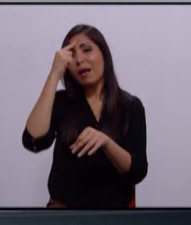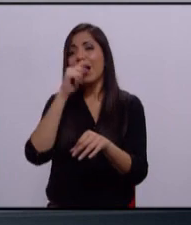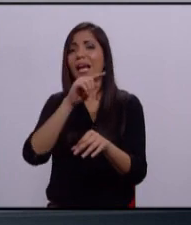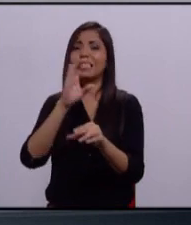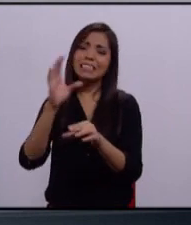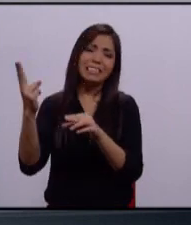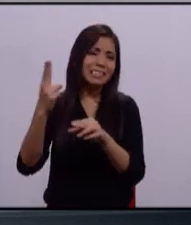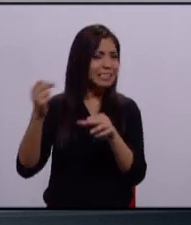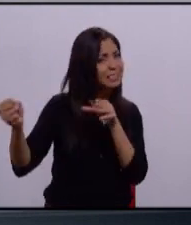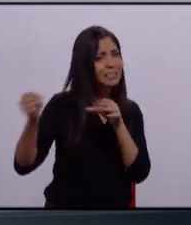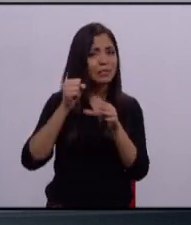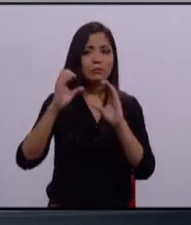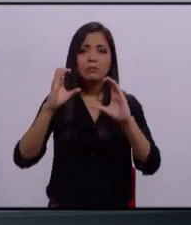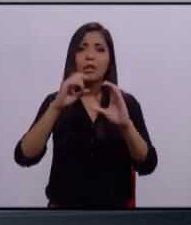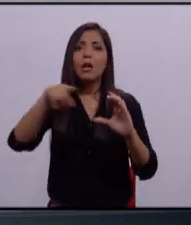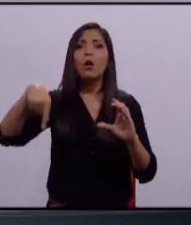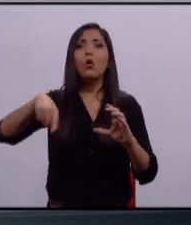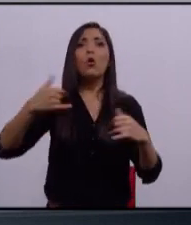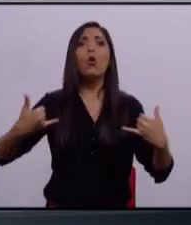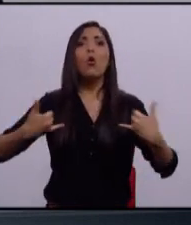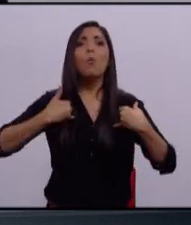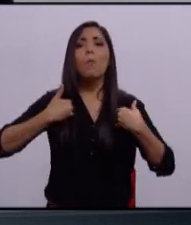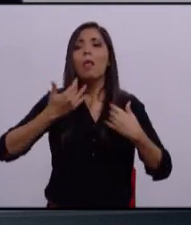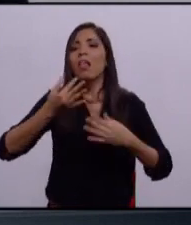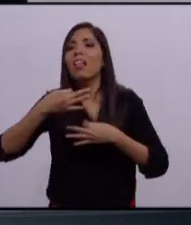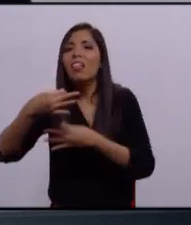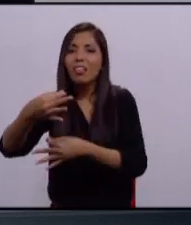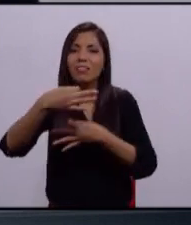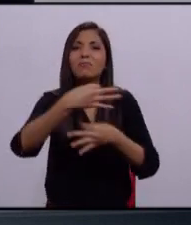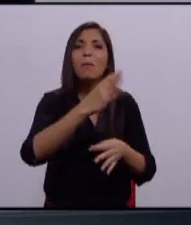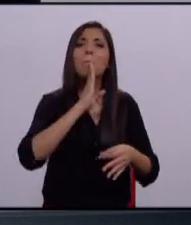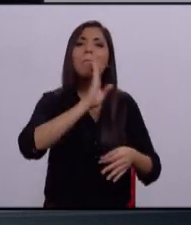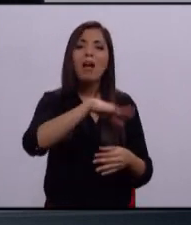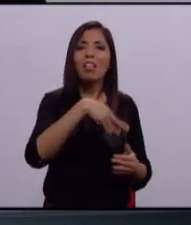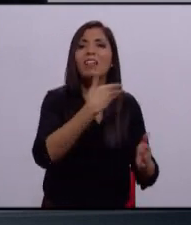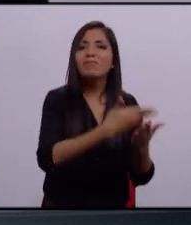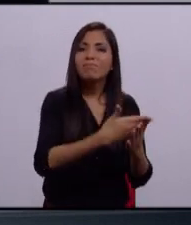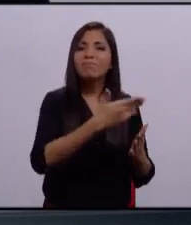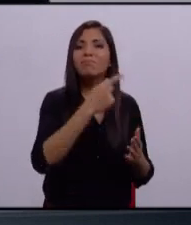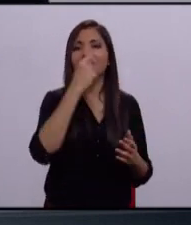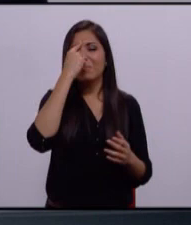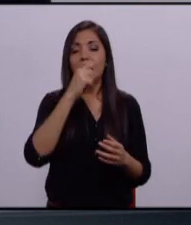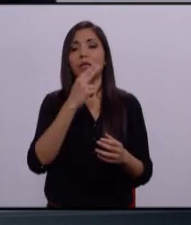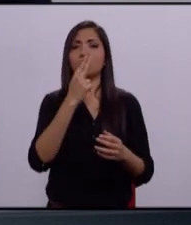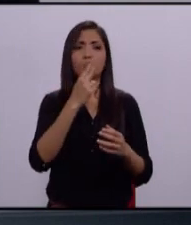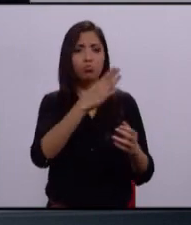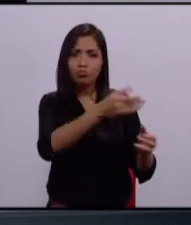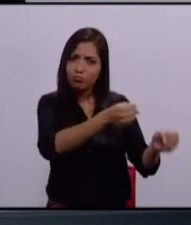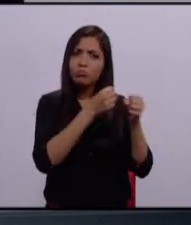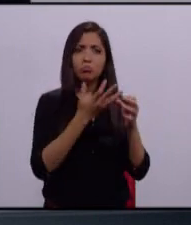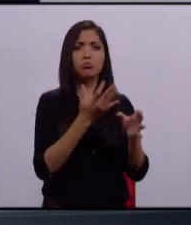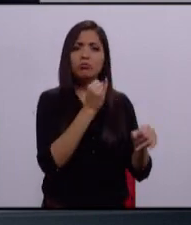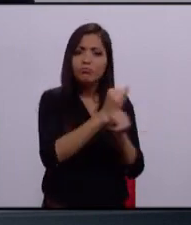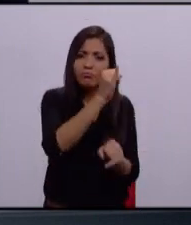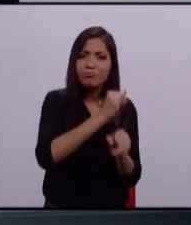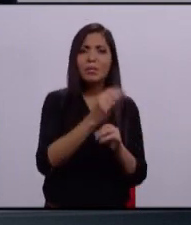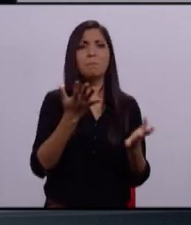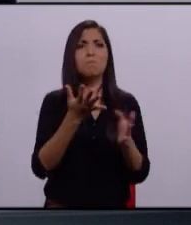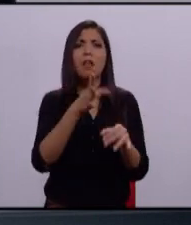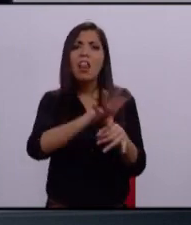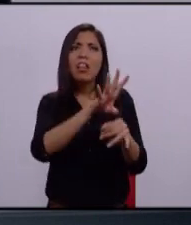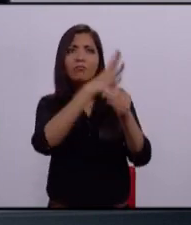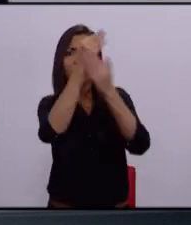delincuencia creándoles y dándoles la oportunidad de formarse en un oficio, como carpinteros, como fontaneros, como